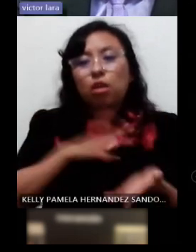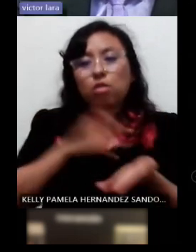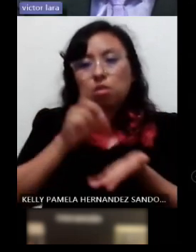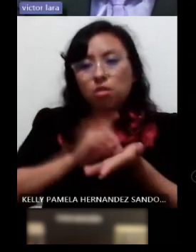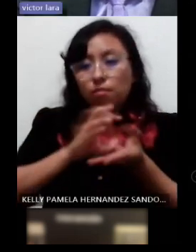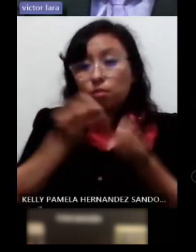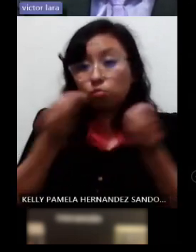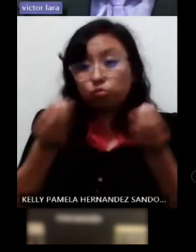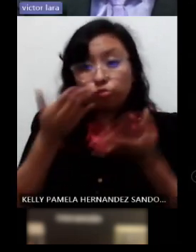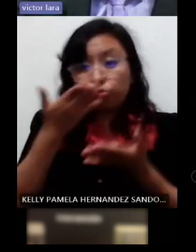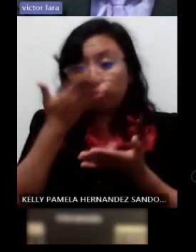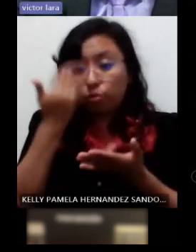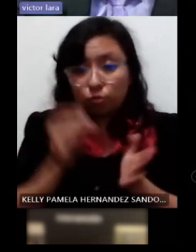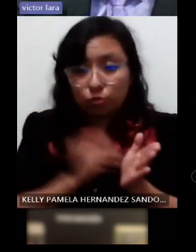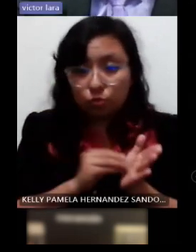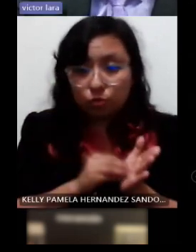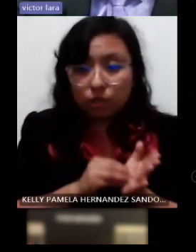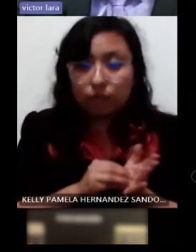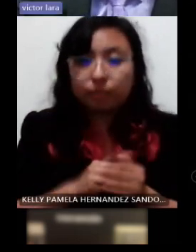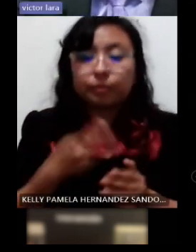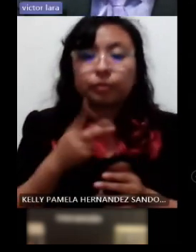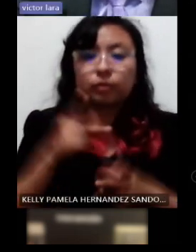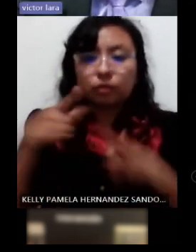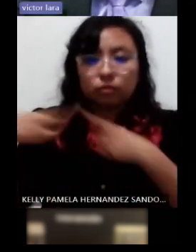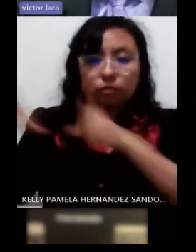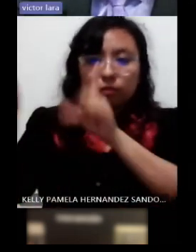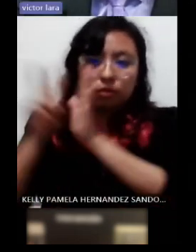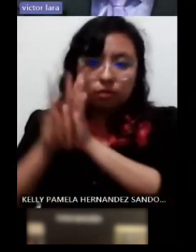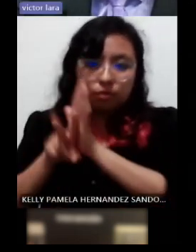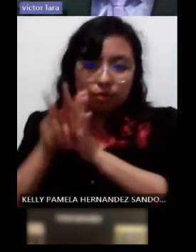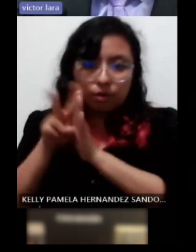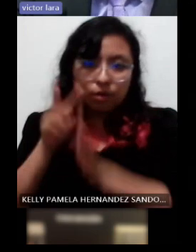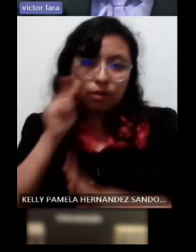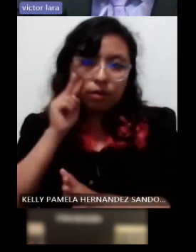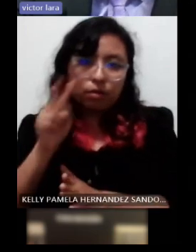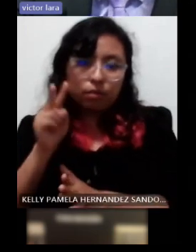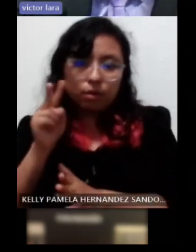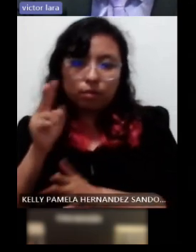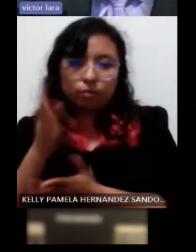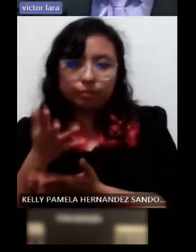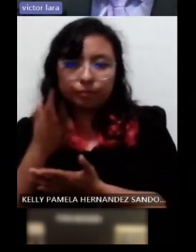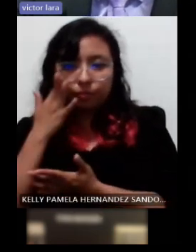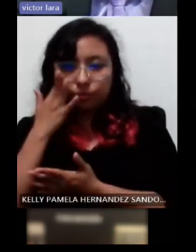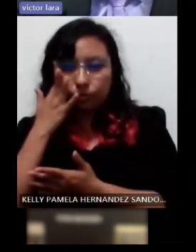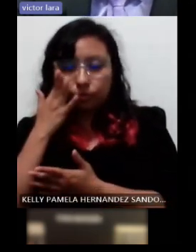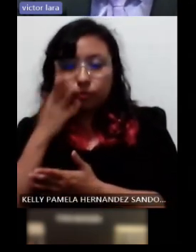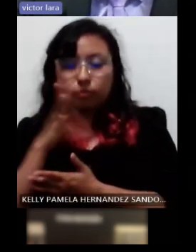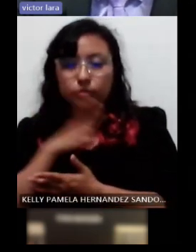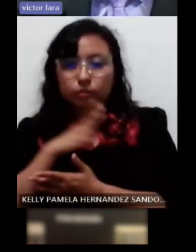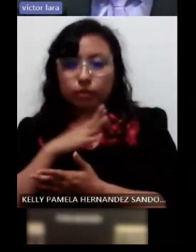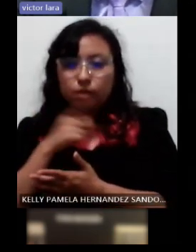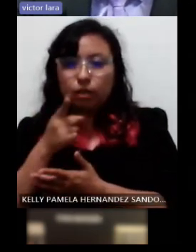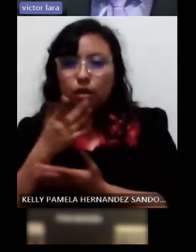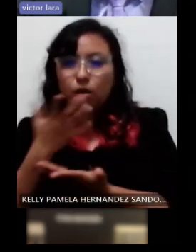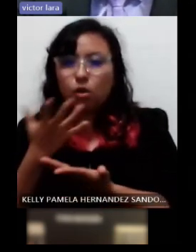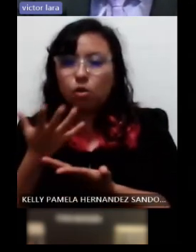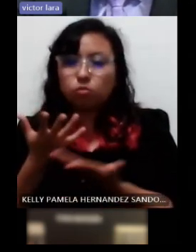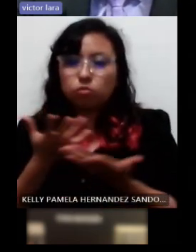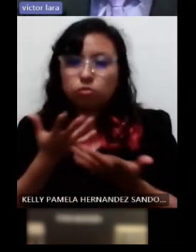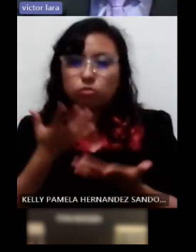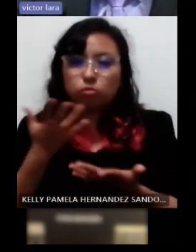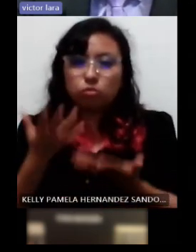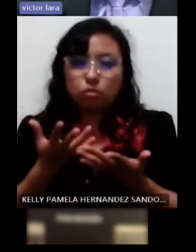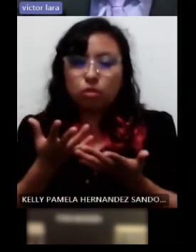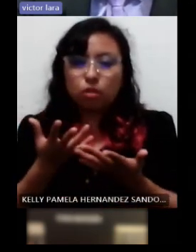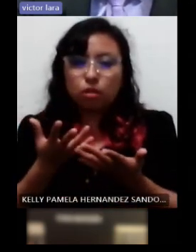el segundo vídeo que van a ver es que a través de esta estimulación y de esta terapia que son programas que se llevan acordados con